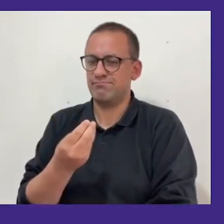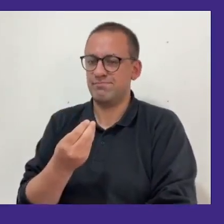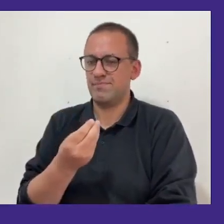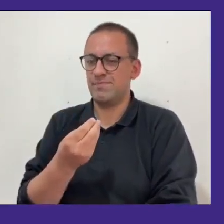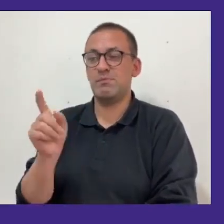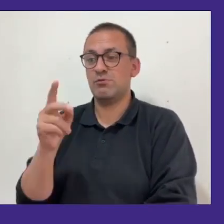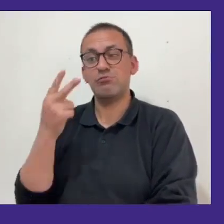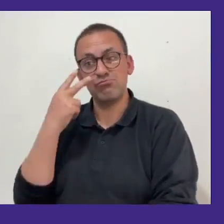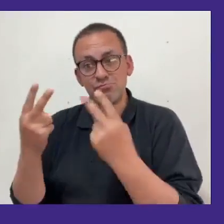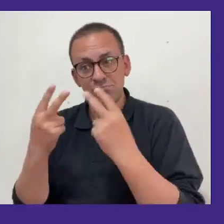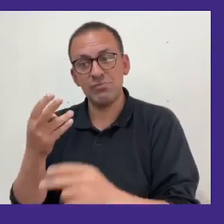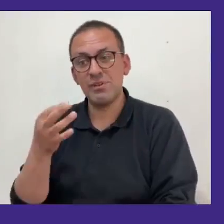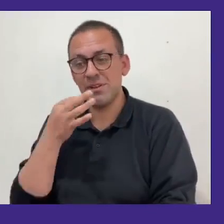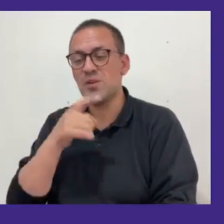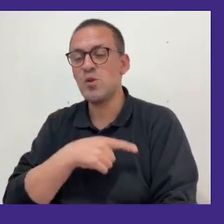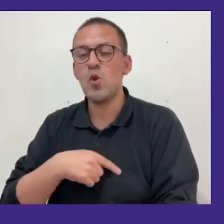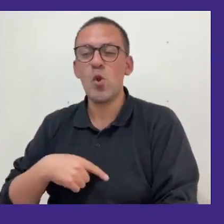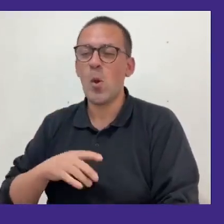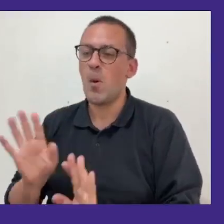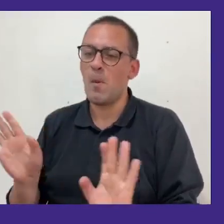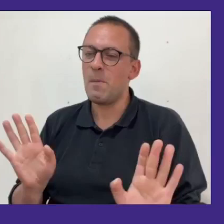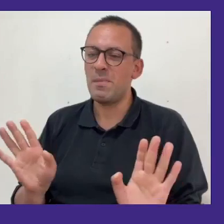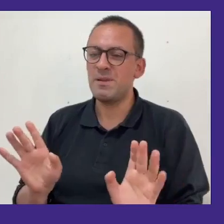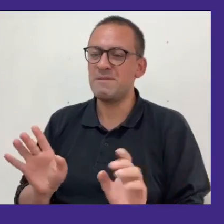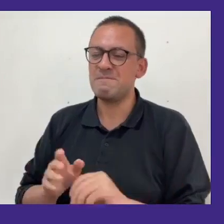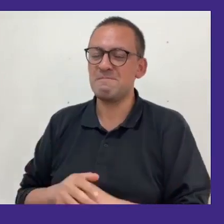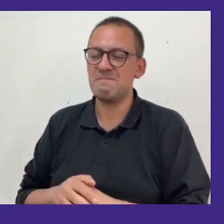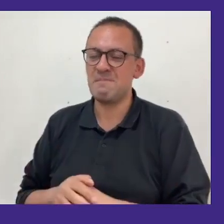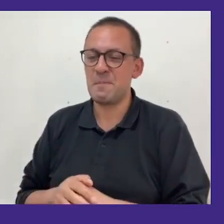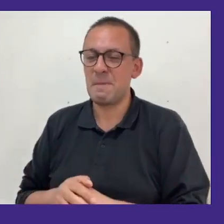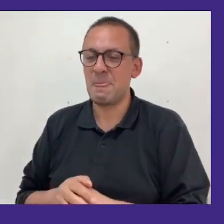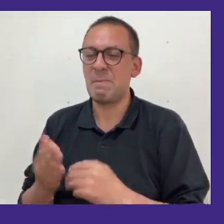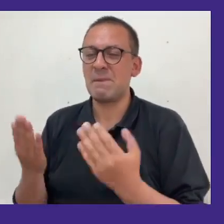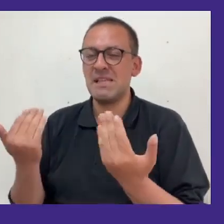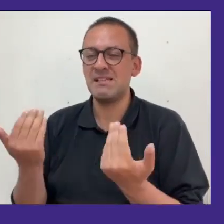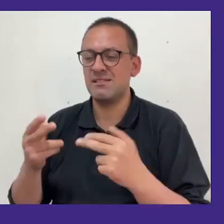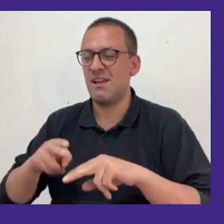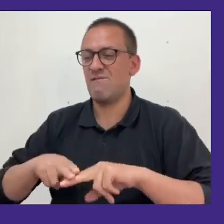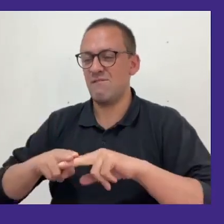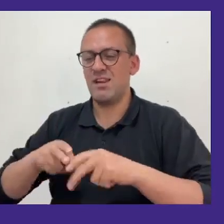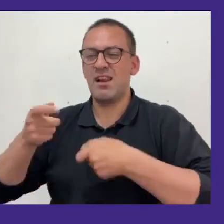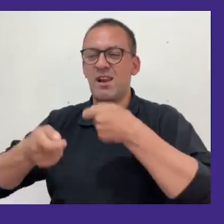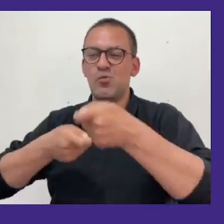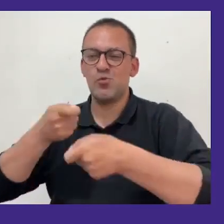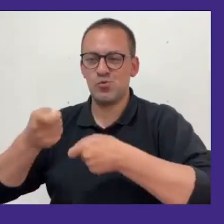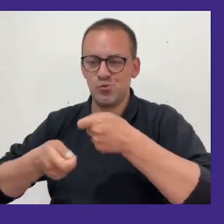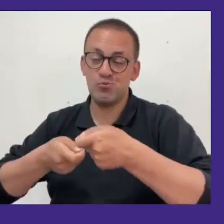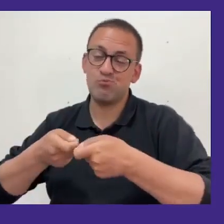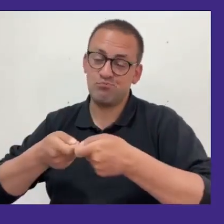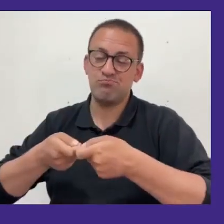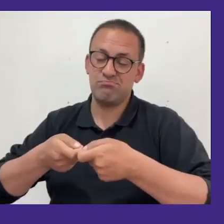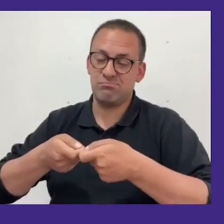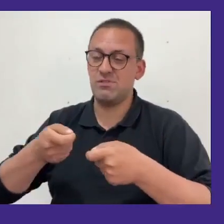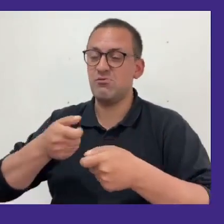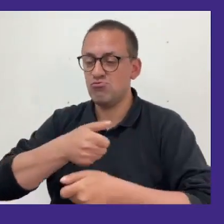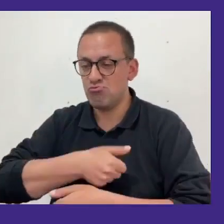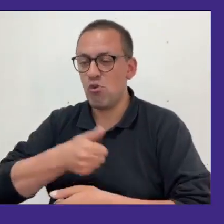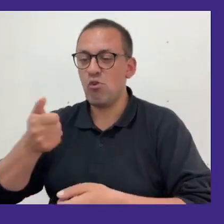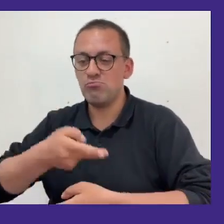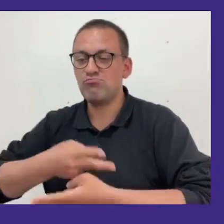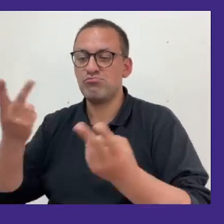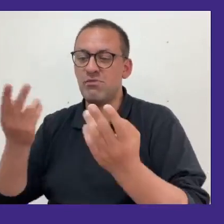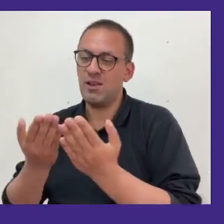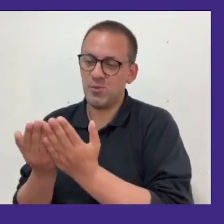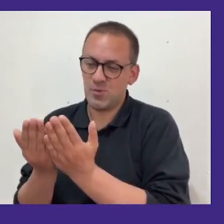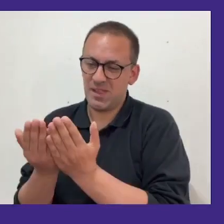escuchando aquí no voy a decir nombres pero se necesitan recursos para que esto pueda llegar también a todos los estudiantes así